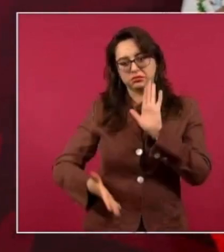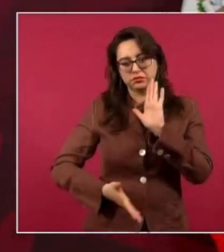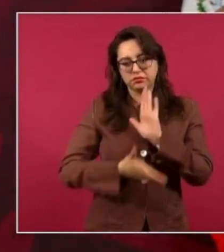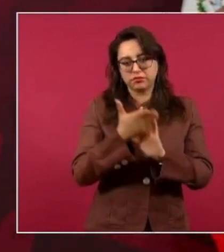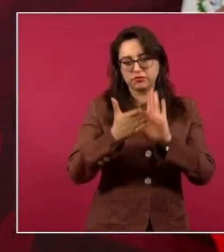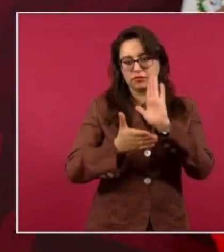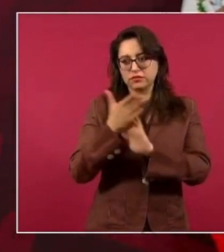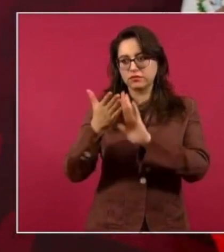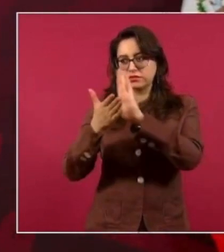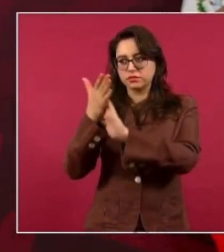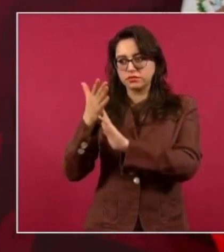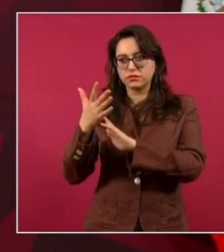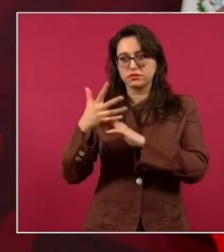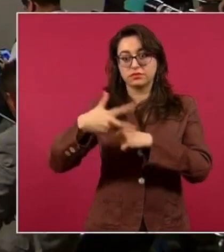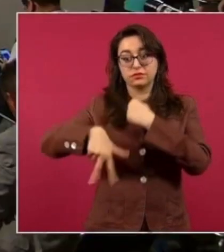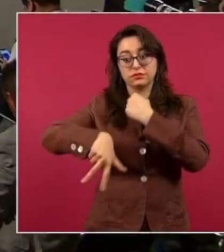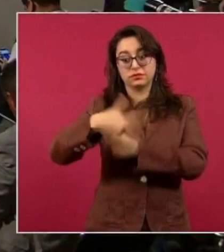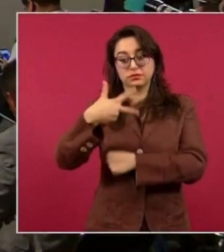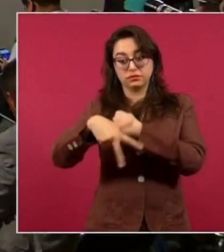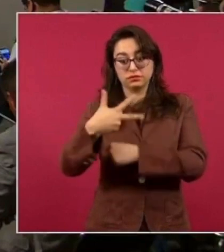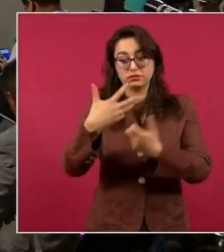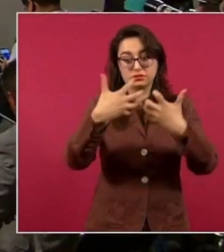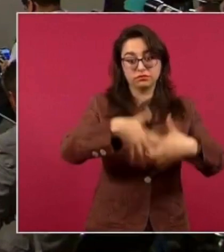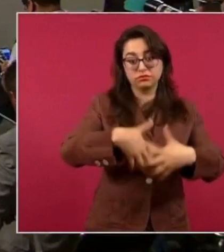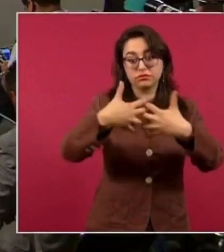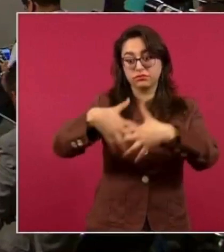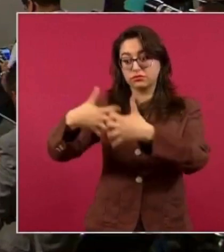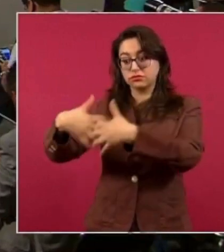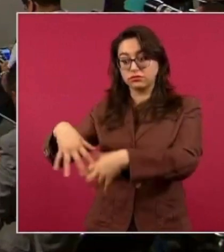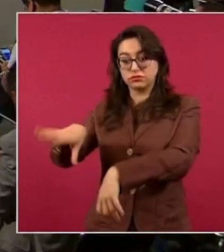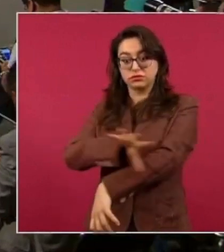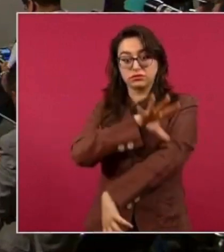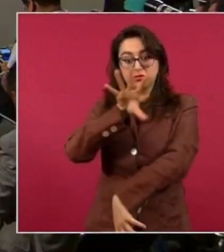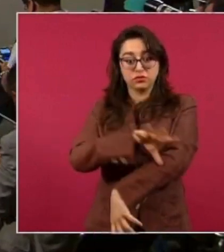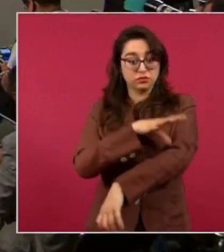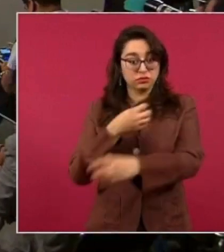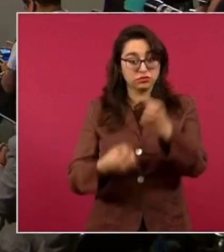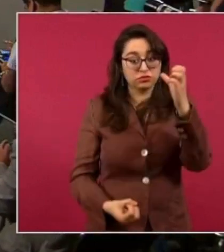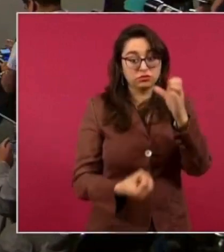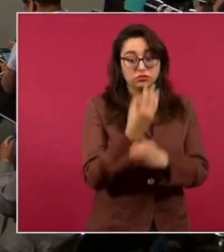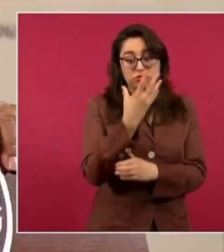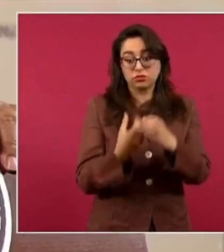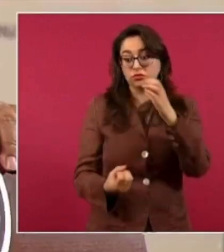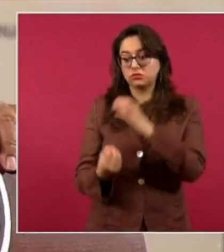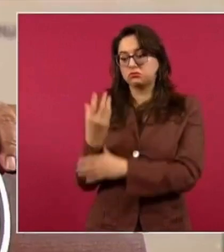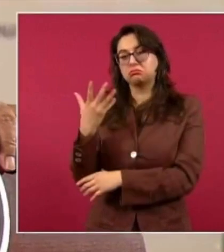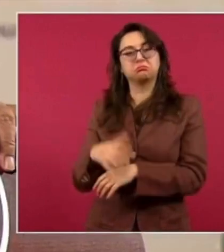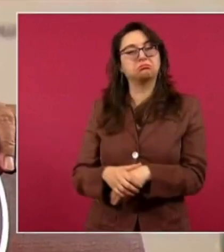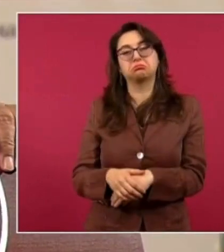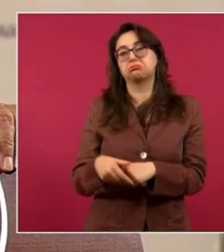y termina el sexenio